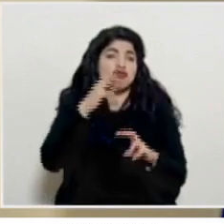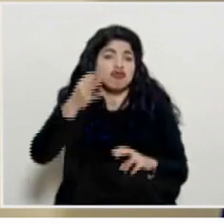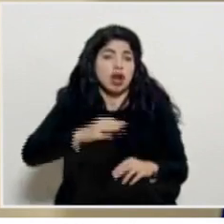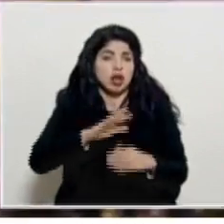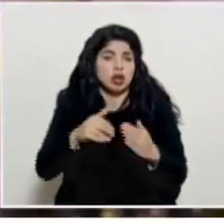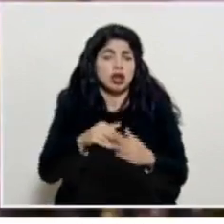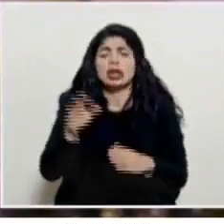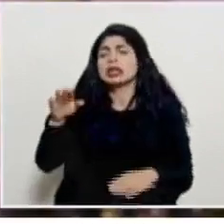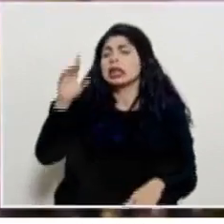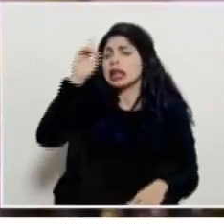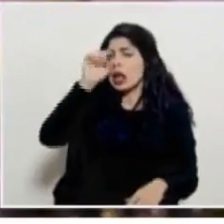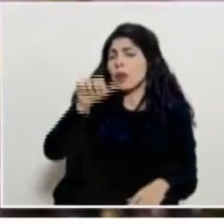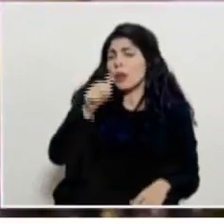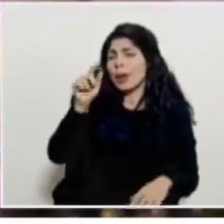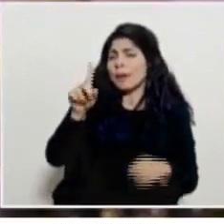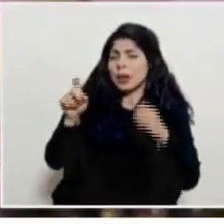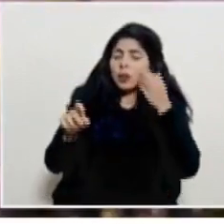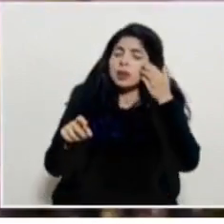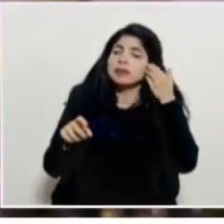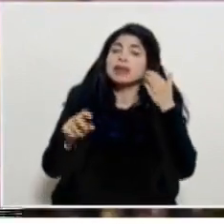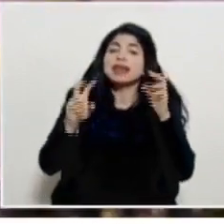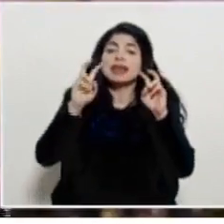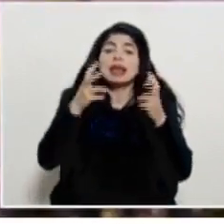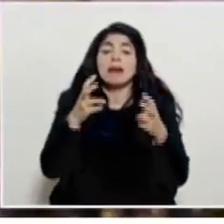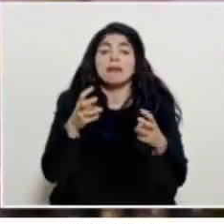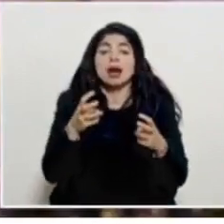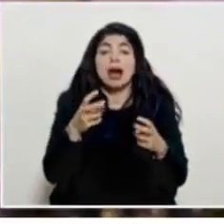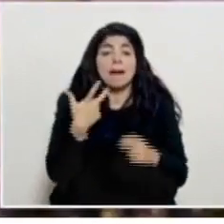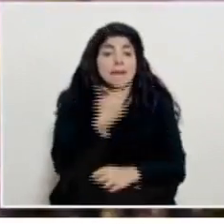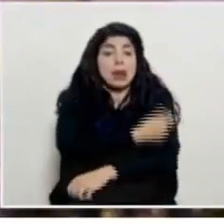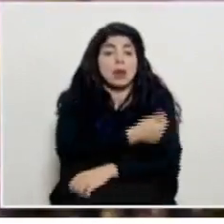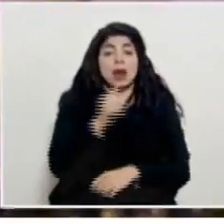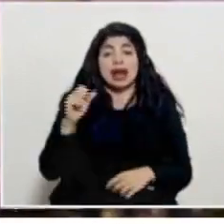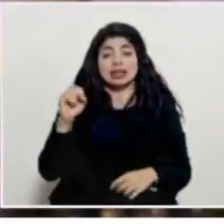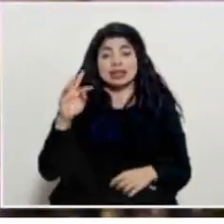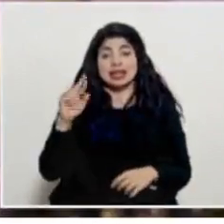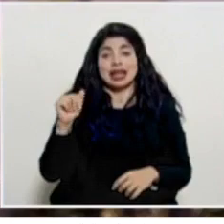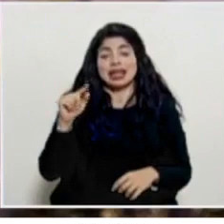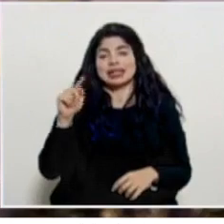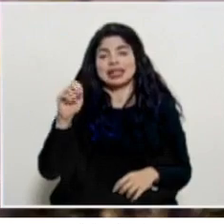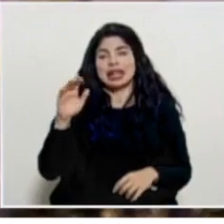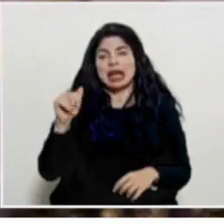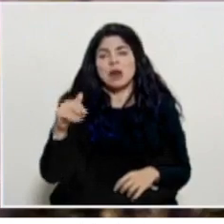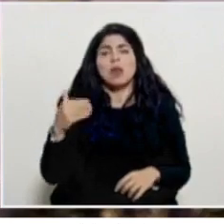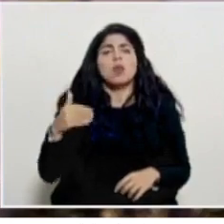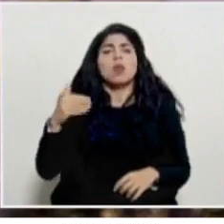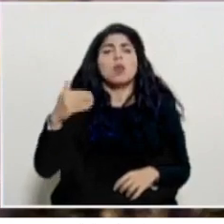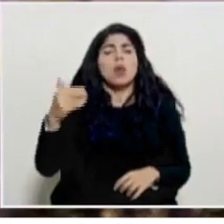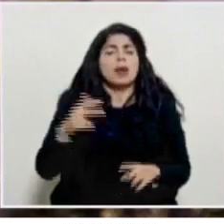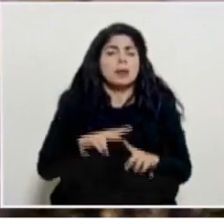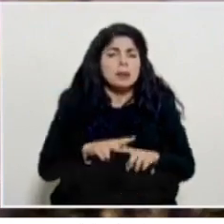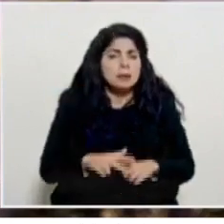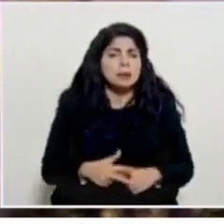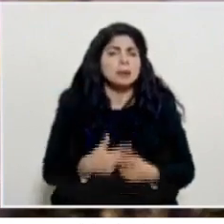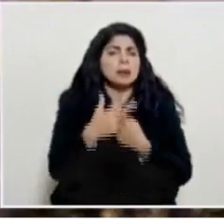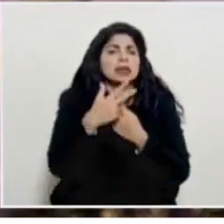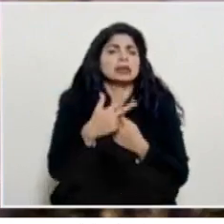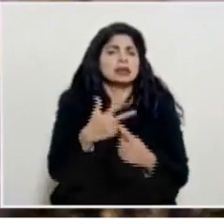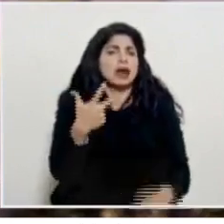todos Don Daniel lo otro que le quería consultar en relación al tema entonces de la vacuna AstraZeneca cuando es entonces que se empezaría a